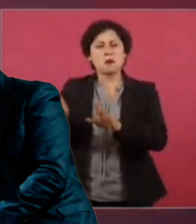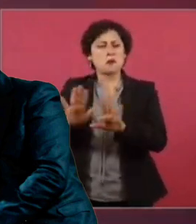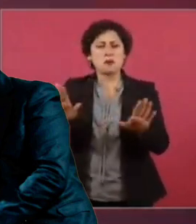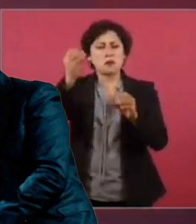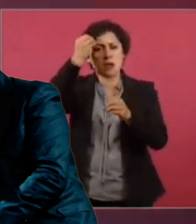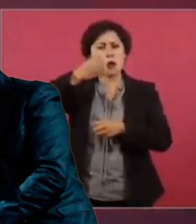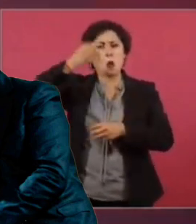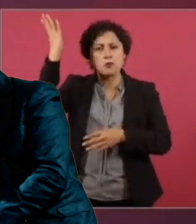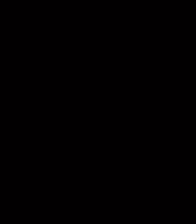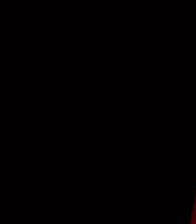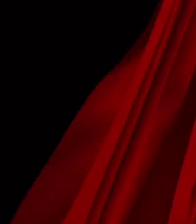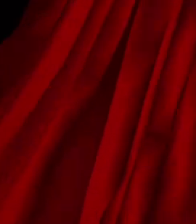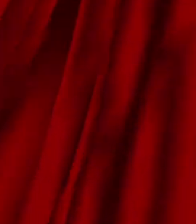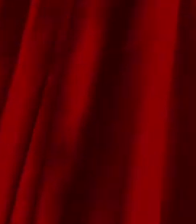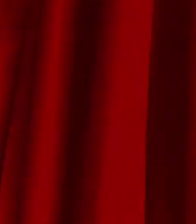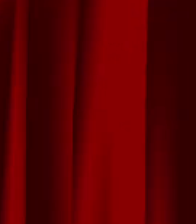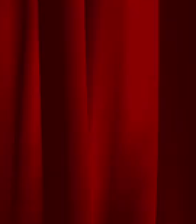Cuando menos desde la época de Salinas.